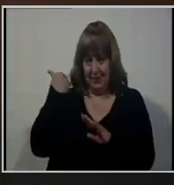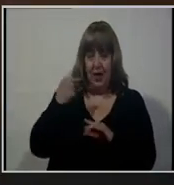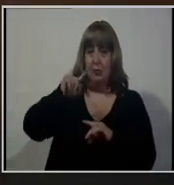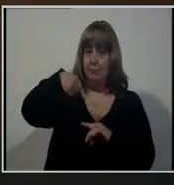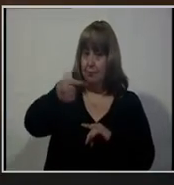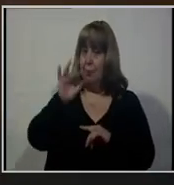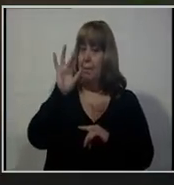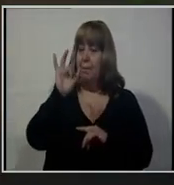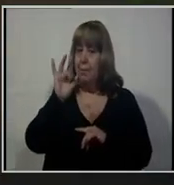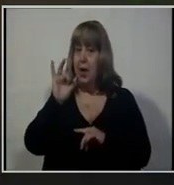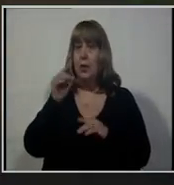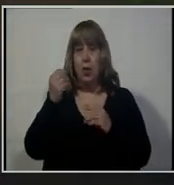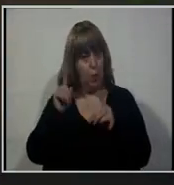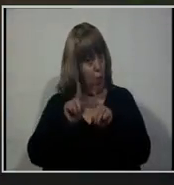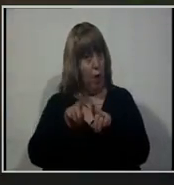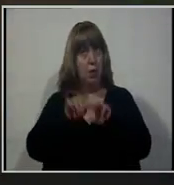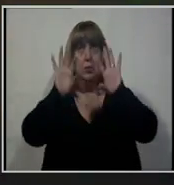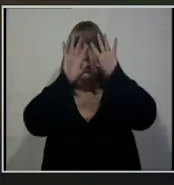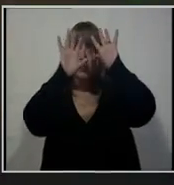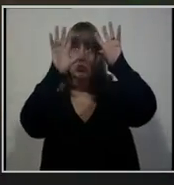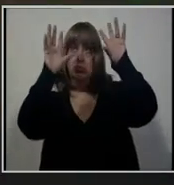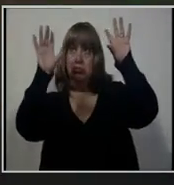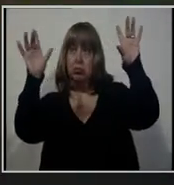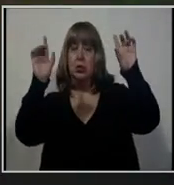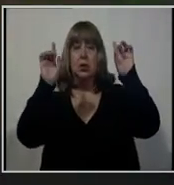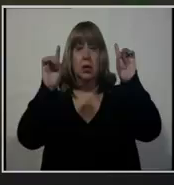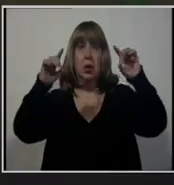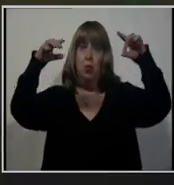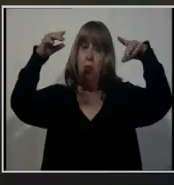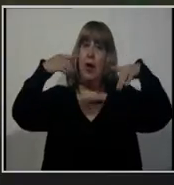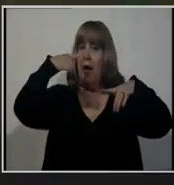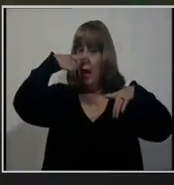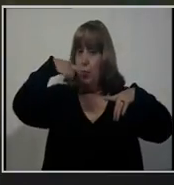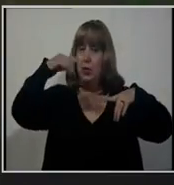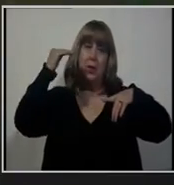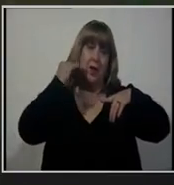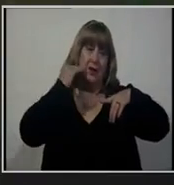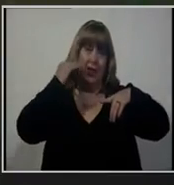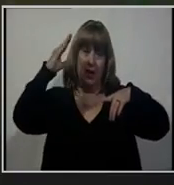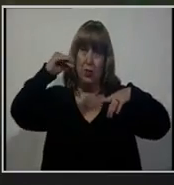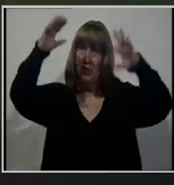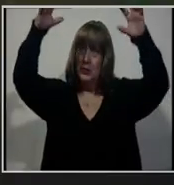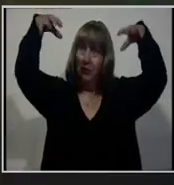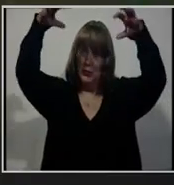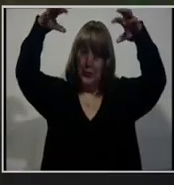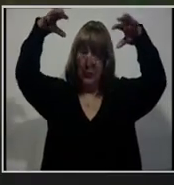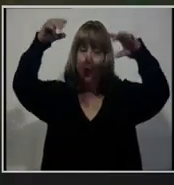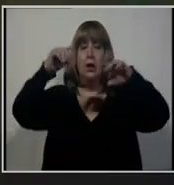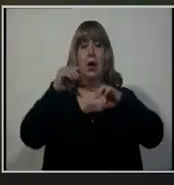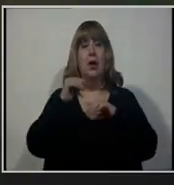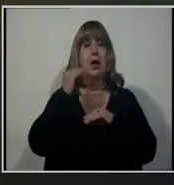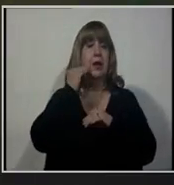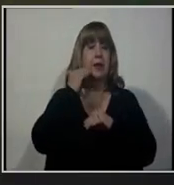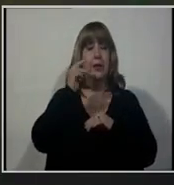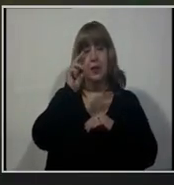mañana miércoles parcialmente cubierto. Empieza bien, pero termina con probar hechos chaparrones y tormentas. La máxima de mañana estaría entre 20 y 22. No